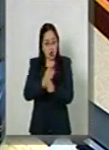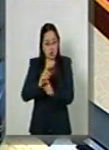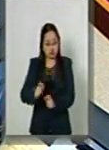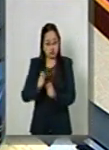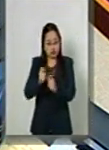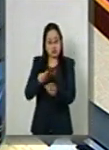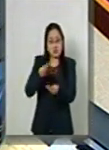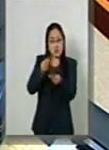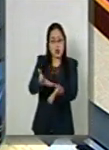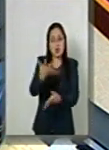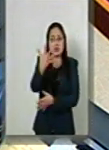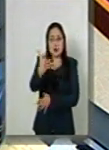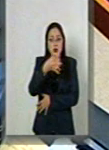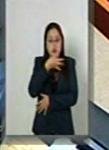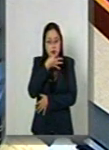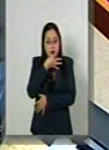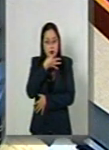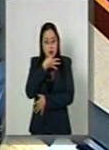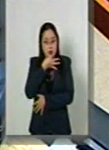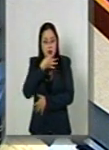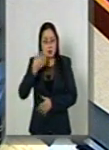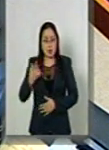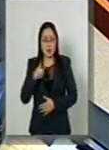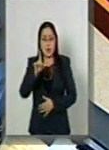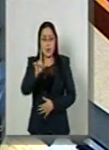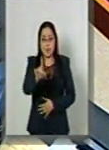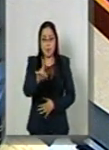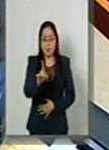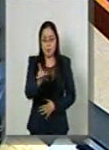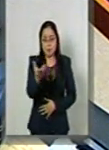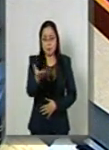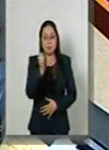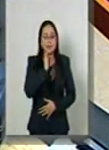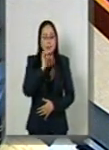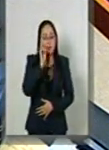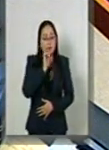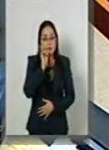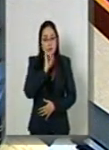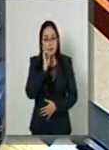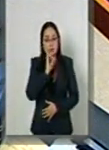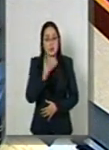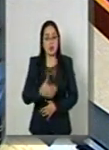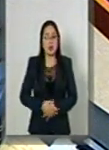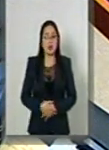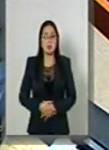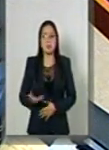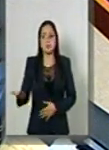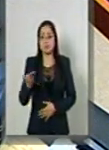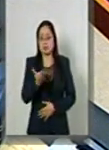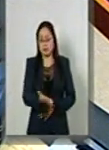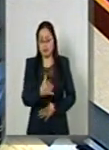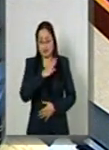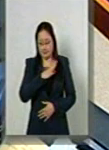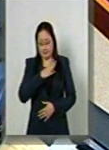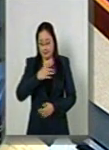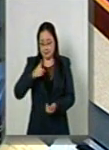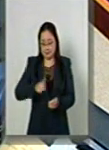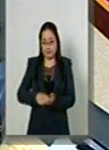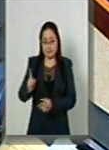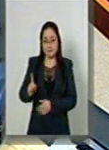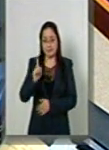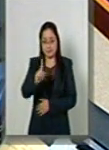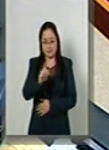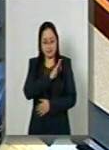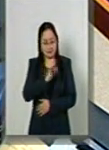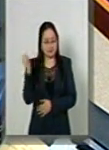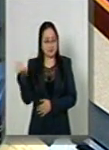le estoy concediendo el uso de la voz, senadora, senadora, tiene usted el uso, tiene usted el uso de la